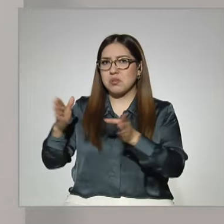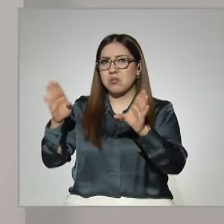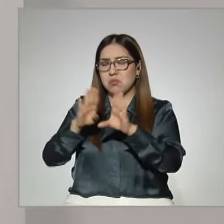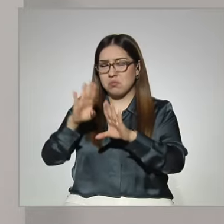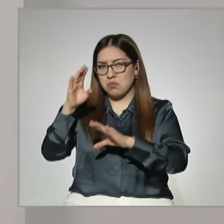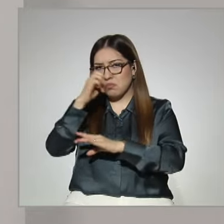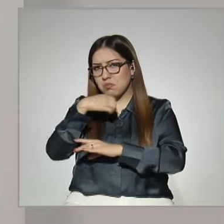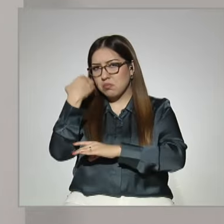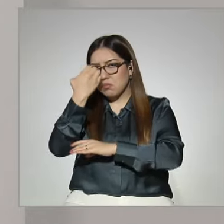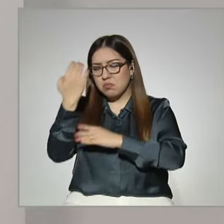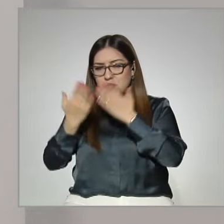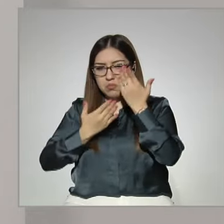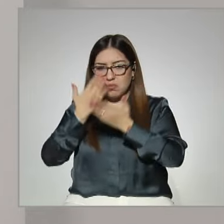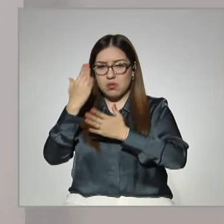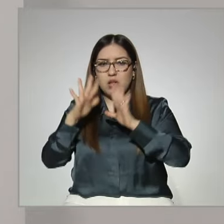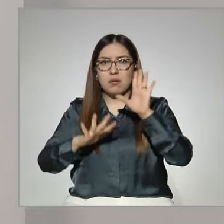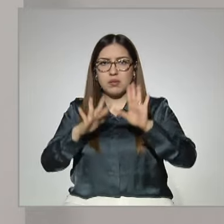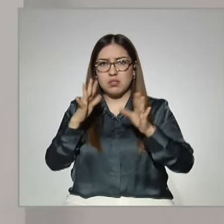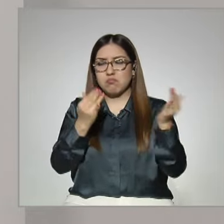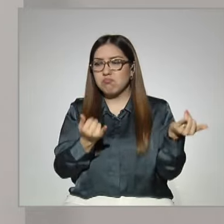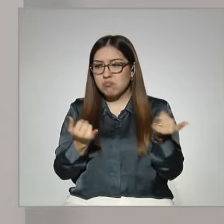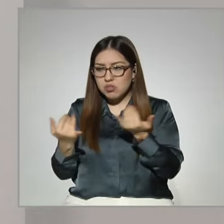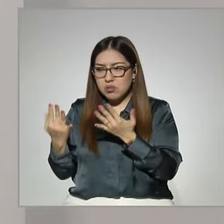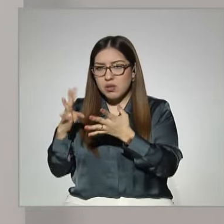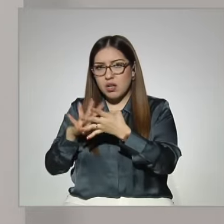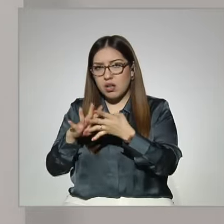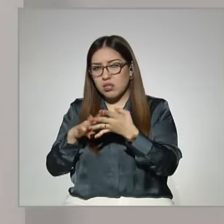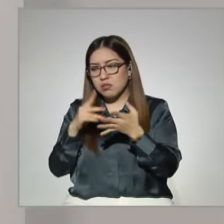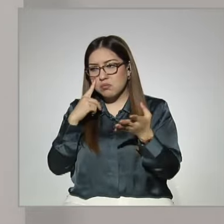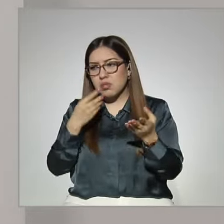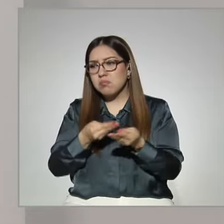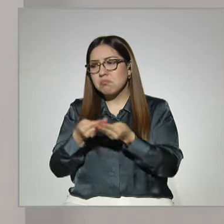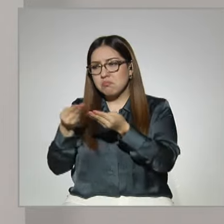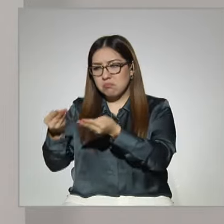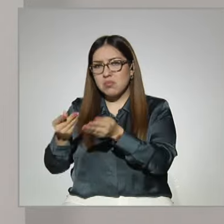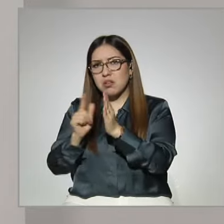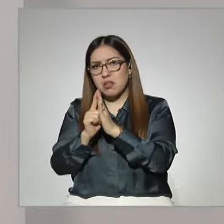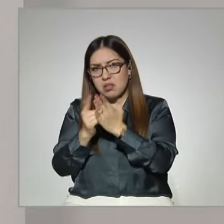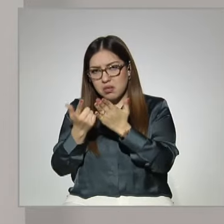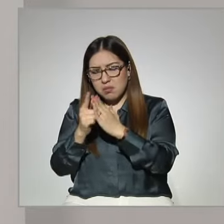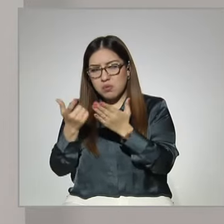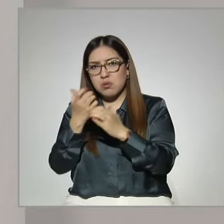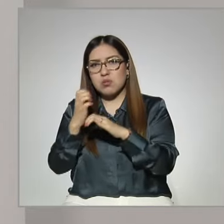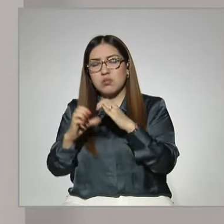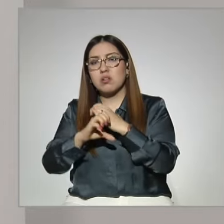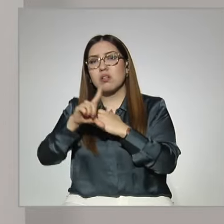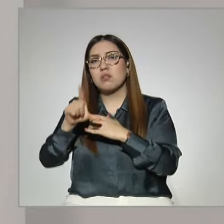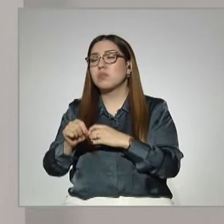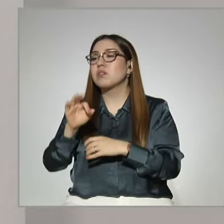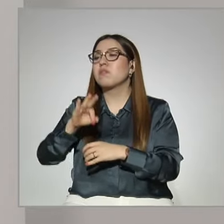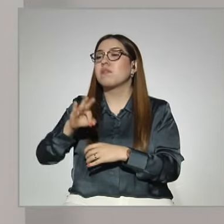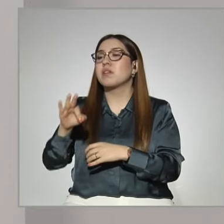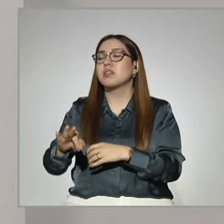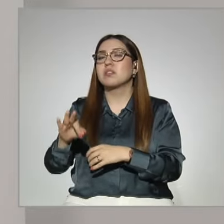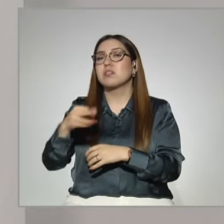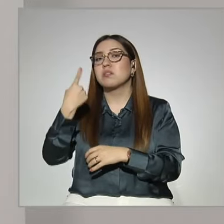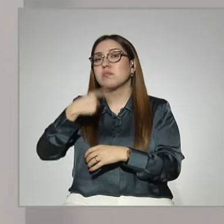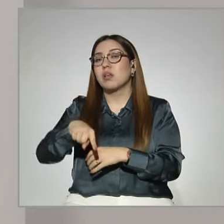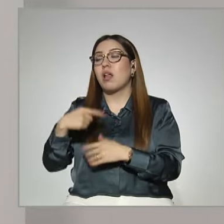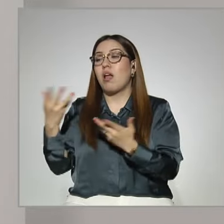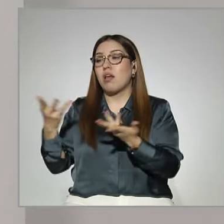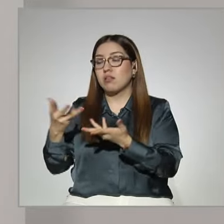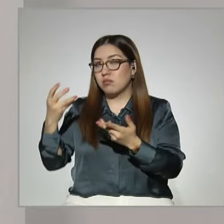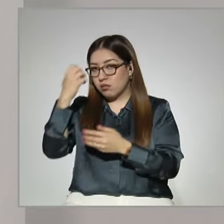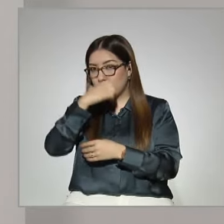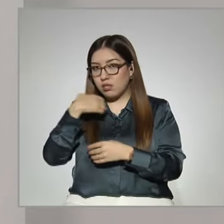muchas veces les lleva el cuadernillo, a veces la asesoría también al reclusorio y programan fechas específicas para realizar los exámenes.